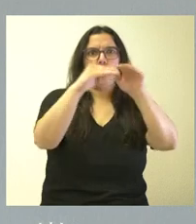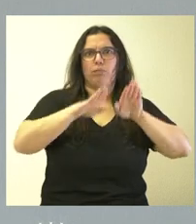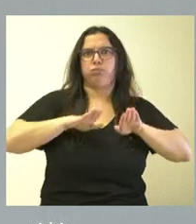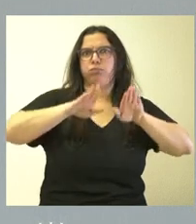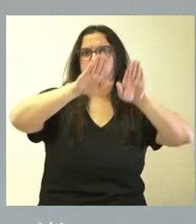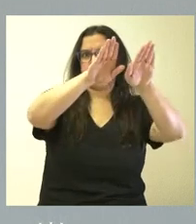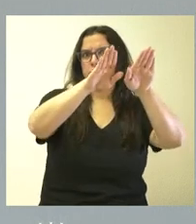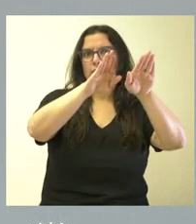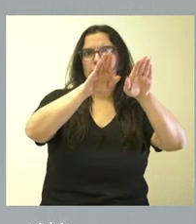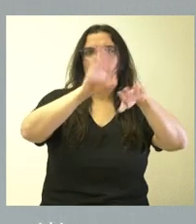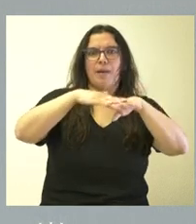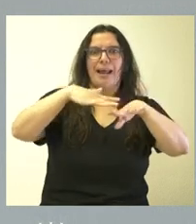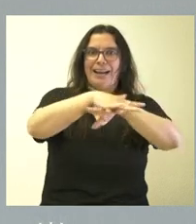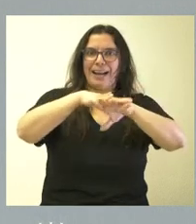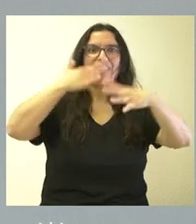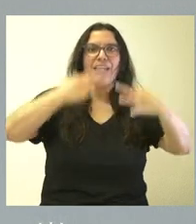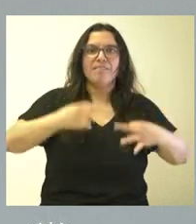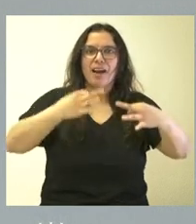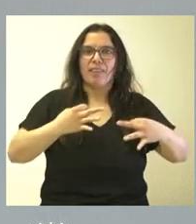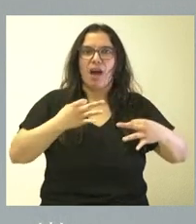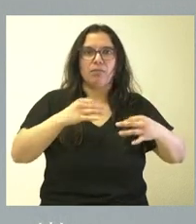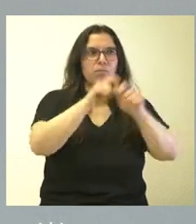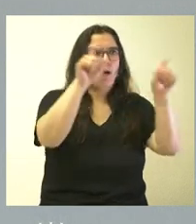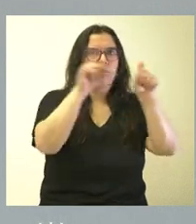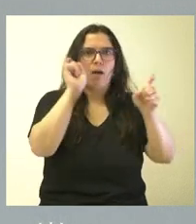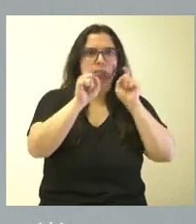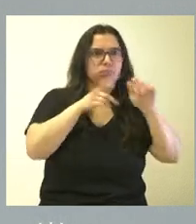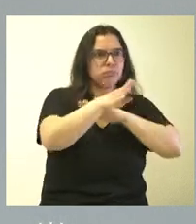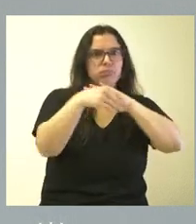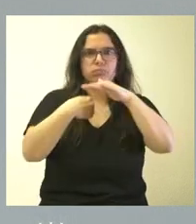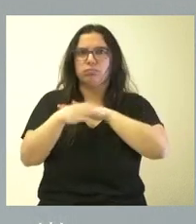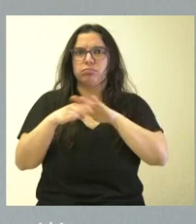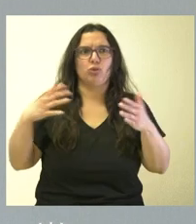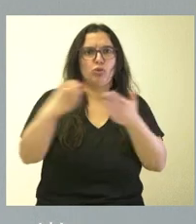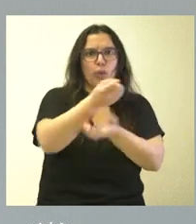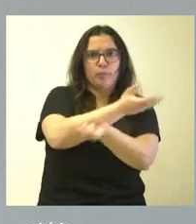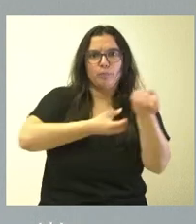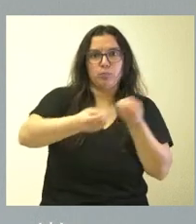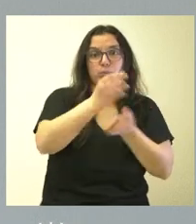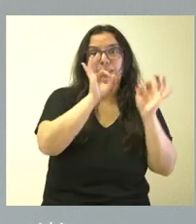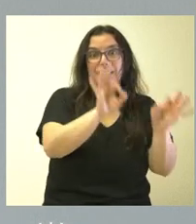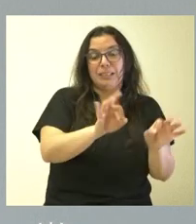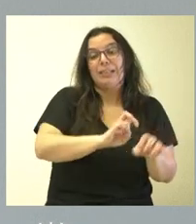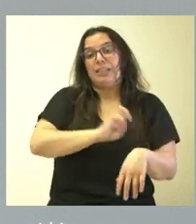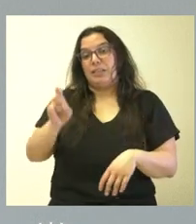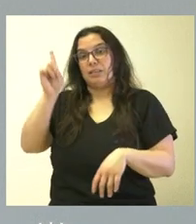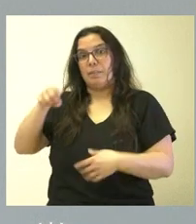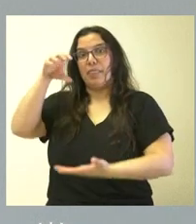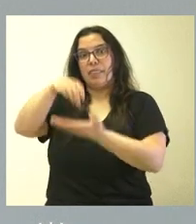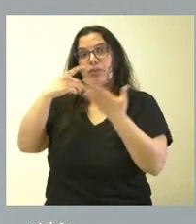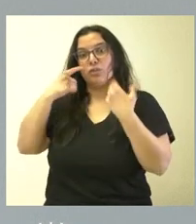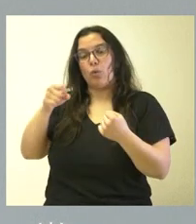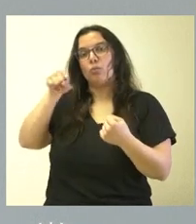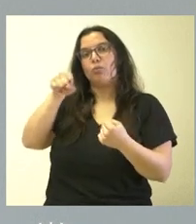completa interoperatividad de todo este tipo de información en torno a las historias clínicas. Y luego avanzar hacia el objetivo